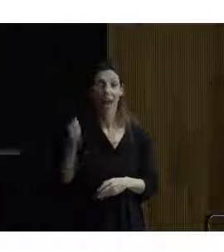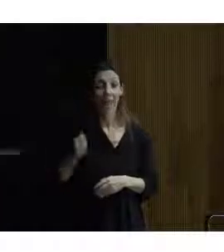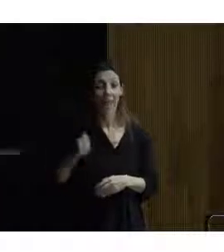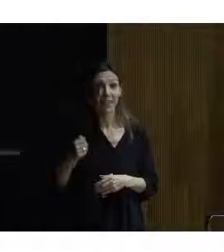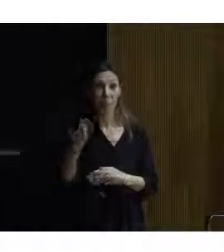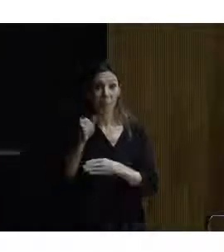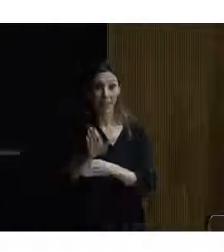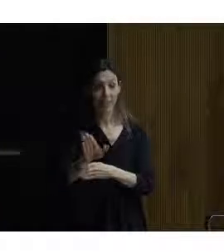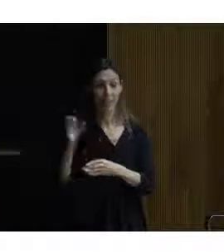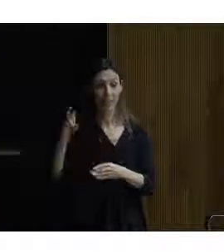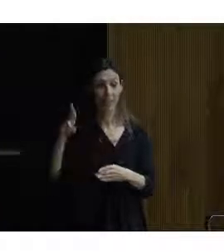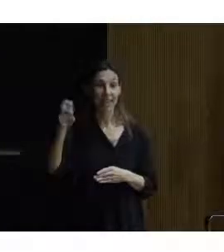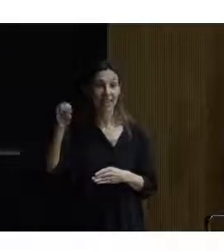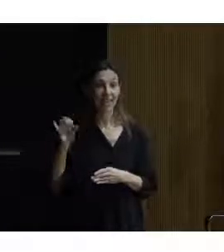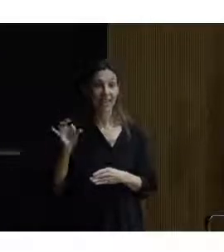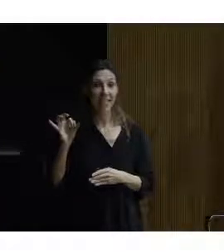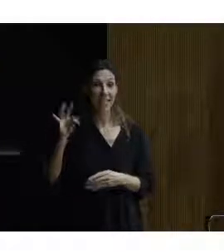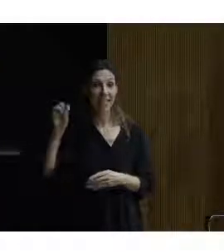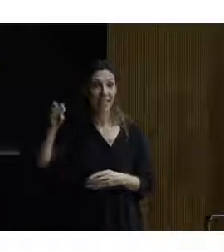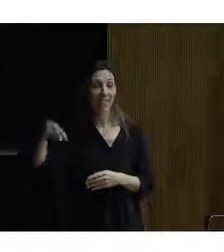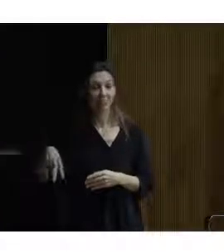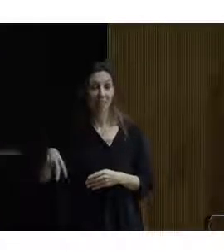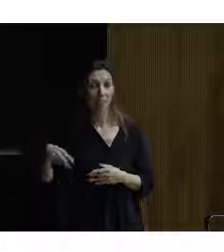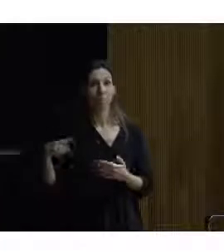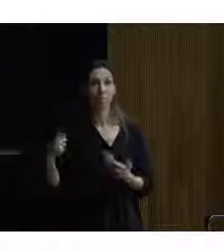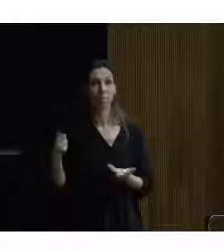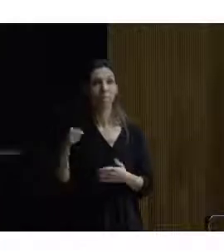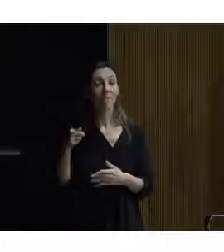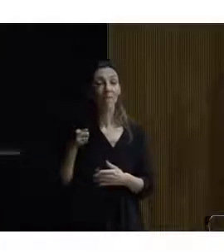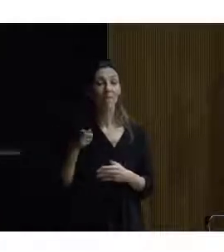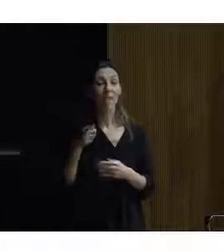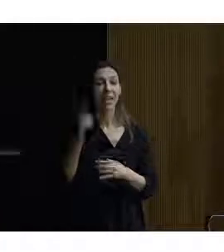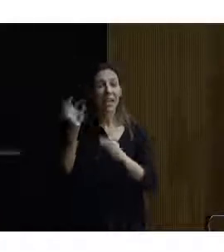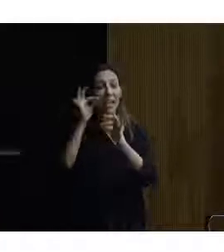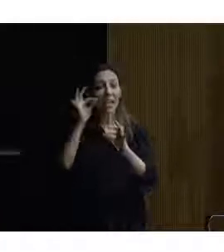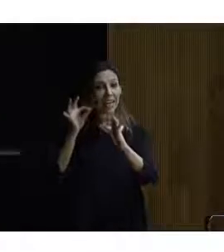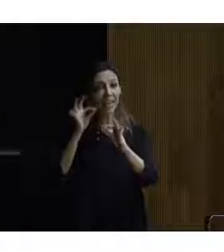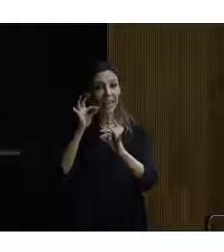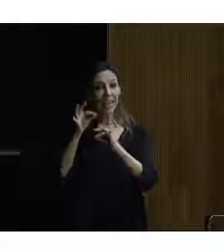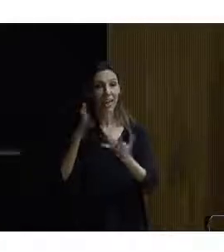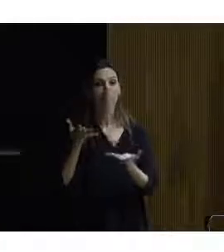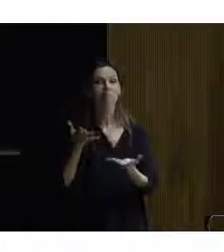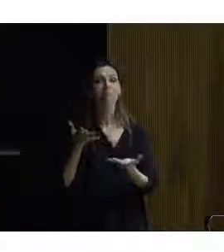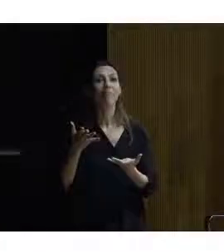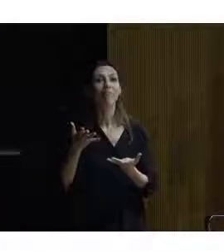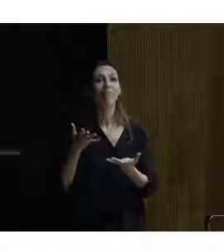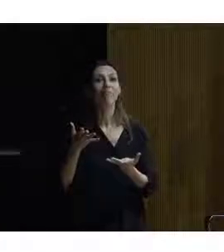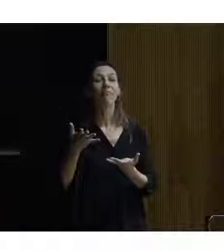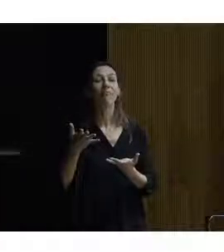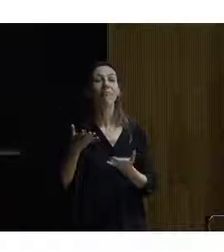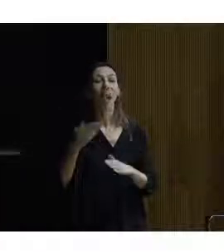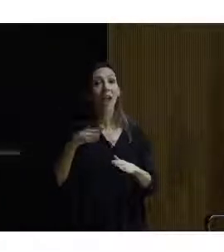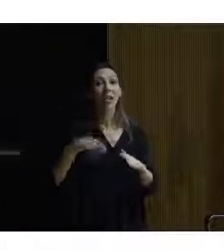Zenega Villegas, es ingeniero de edificación y consultor de accesibilidad de COCENFE, de la